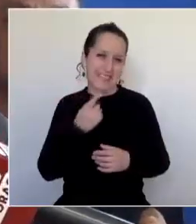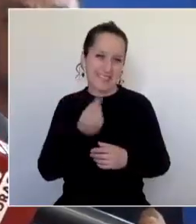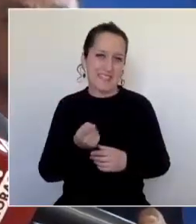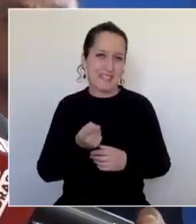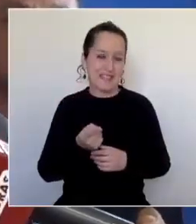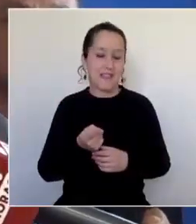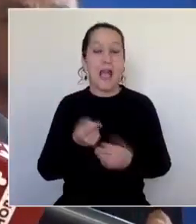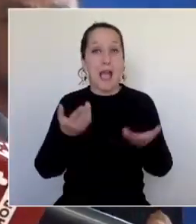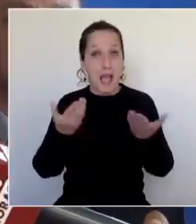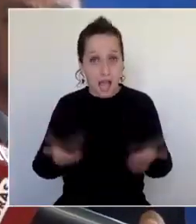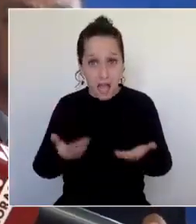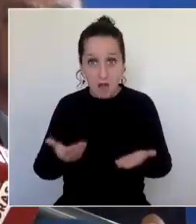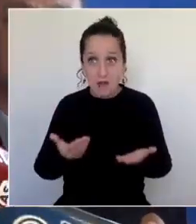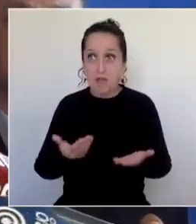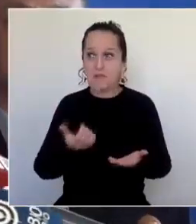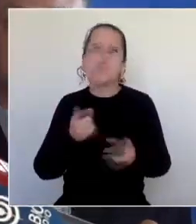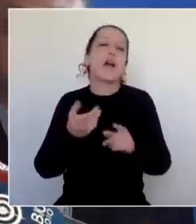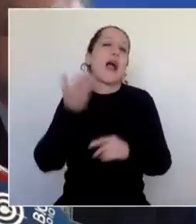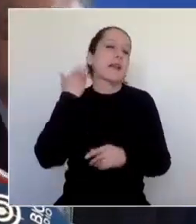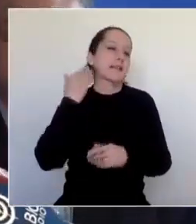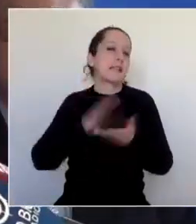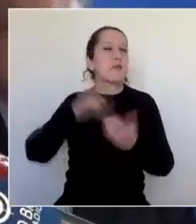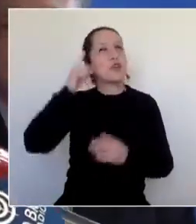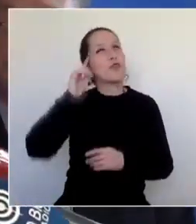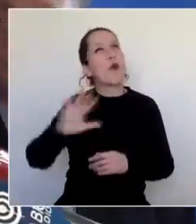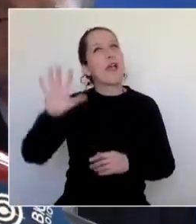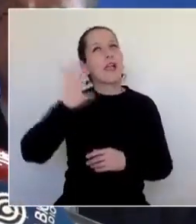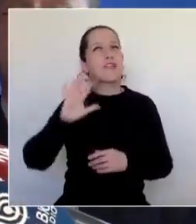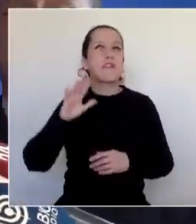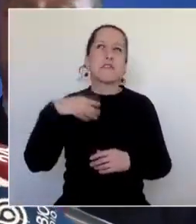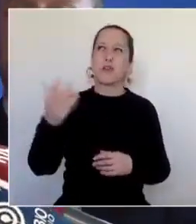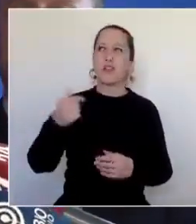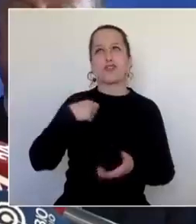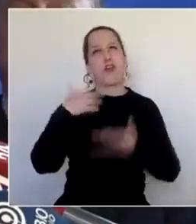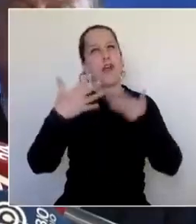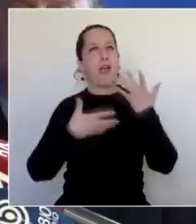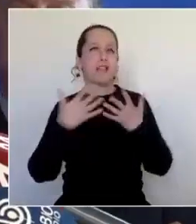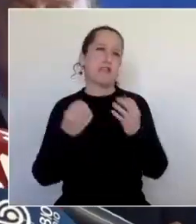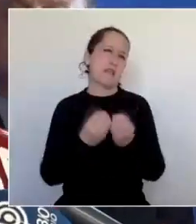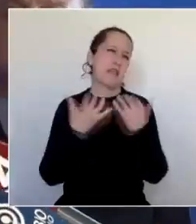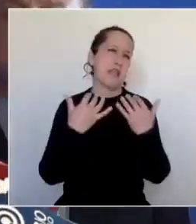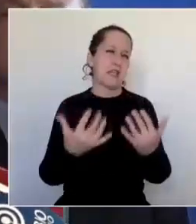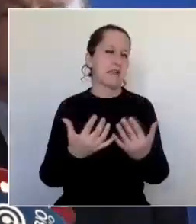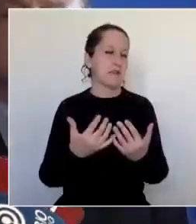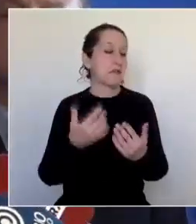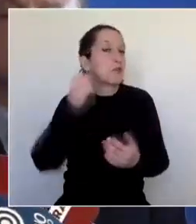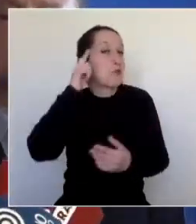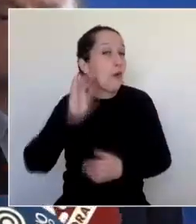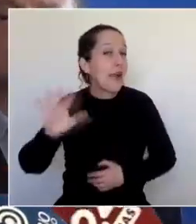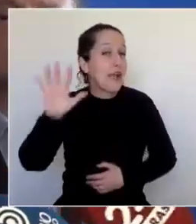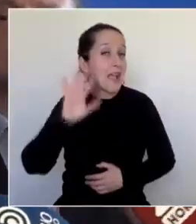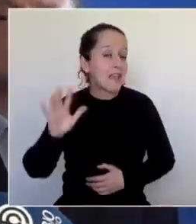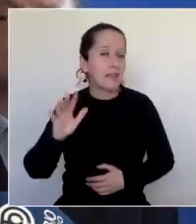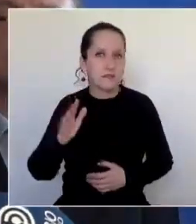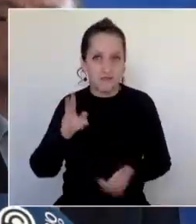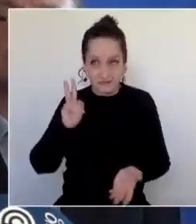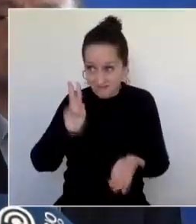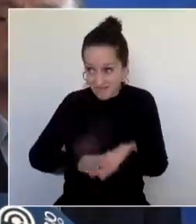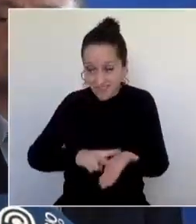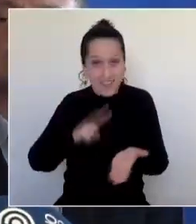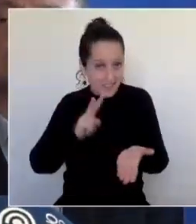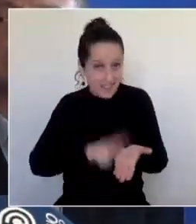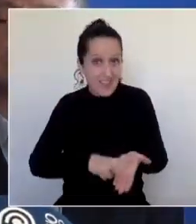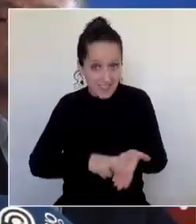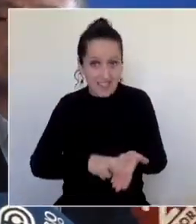Y nunca, claro, uno siempre sueña con que va a llenar esos lugares en algún momento de la vida, pero verlo,